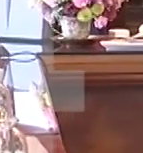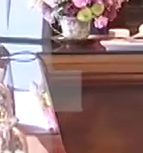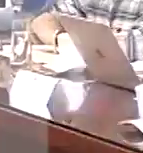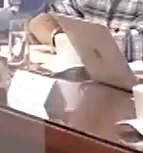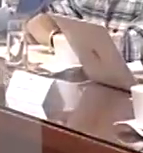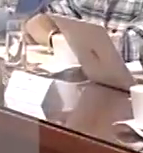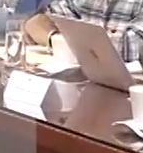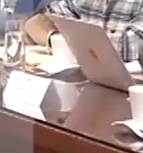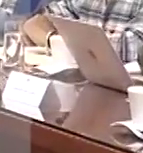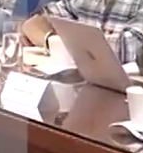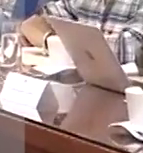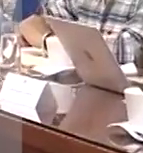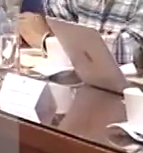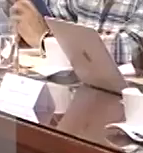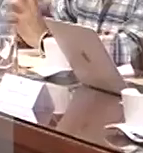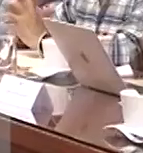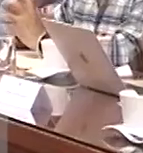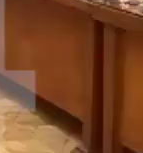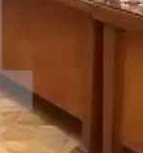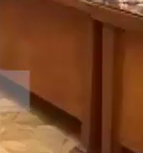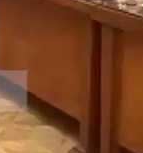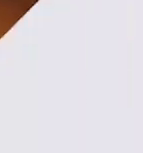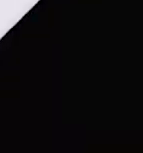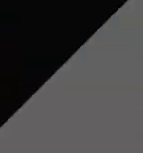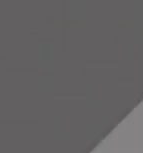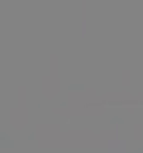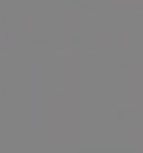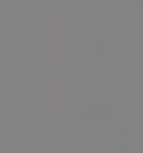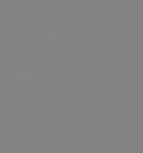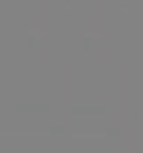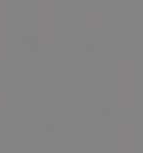Intersecretarial de Cambio Climático del Estado de Tlaxcala.